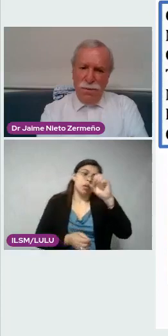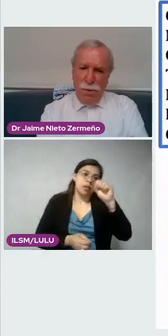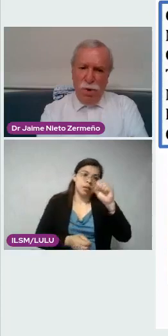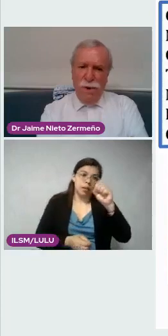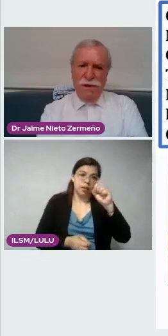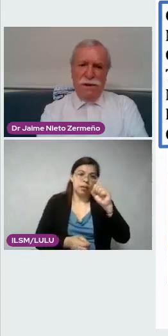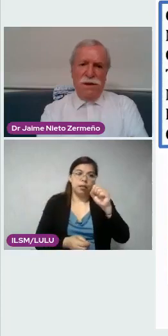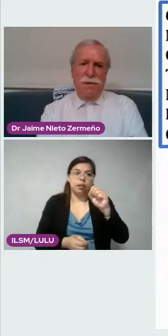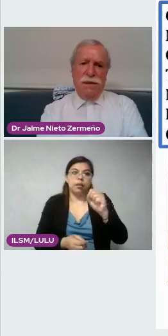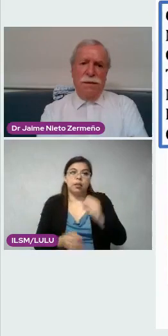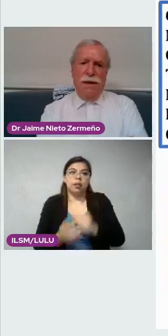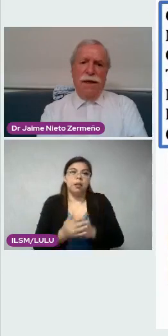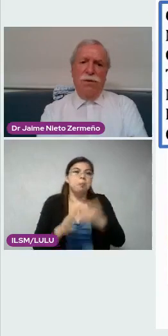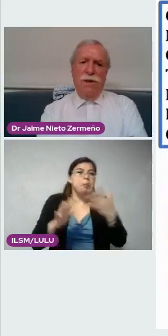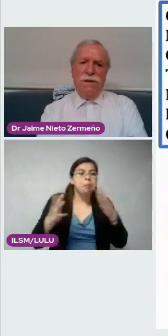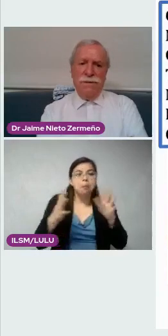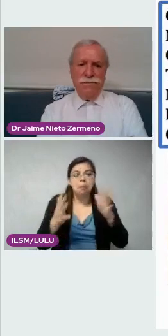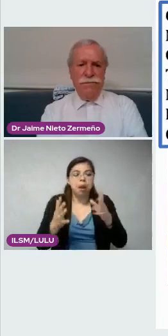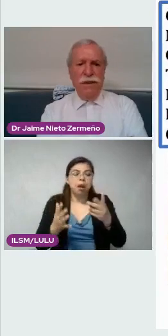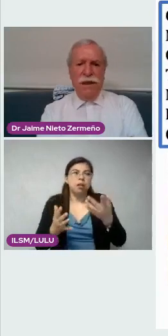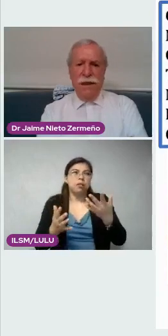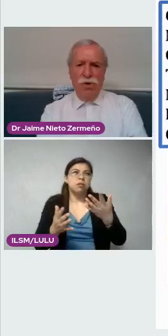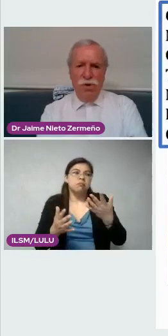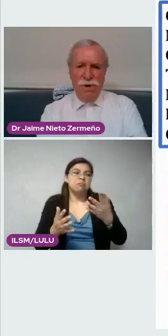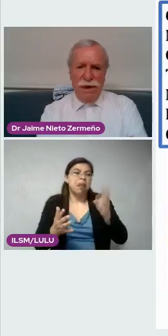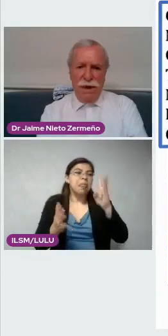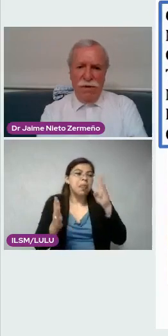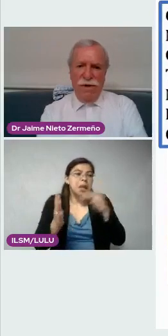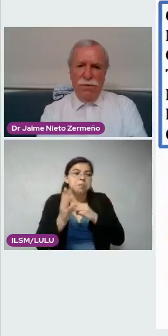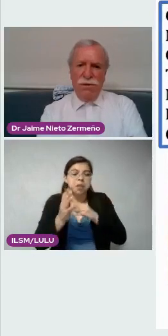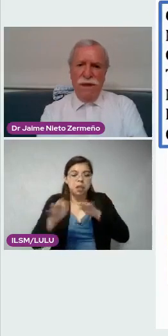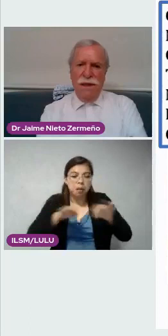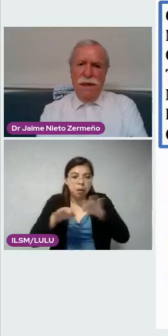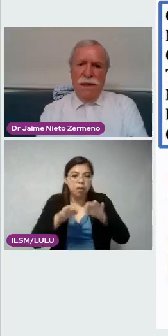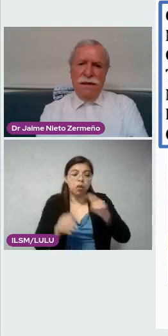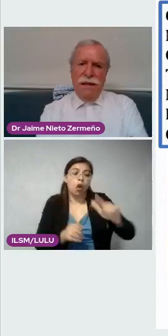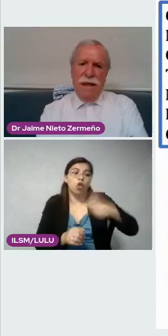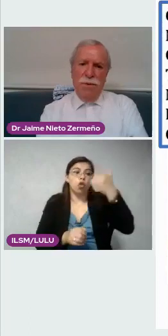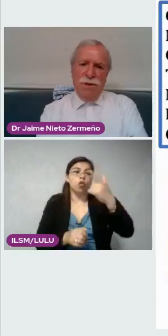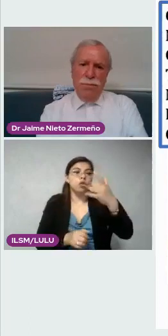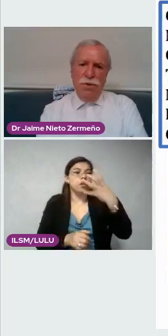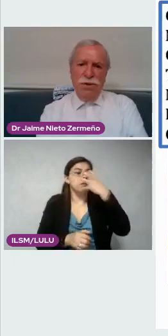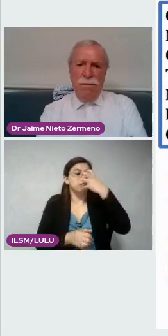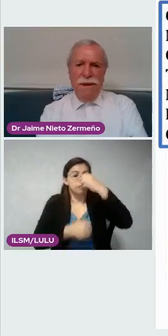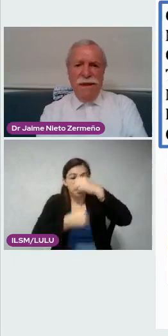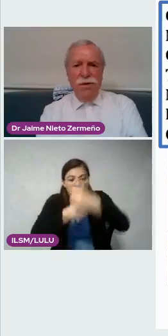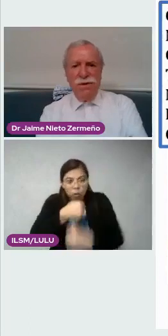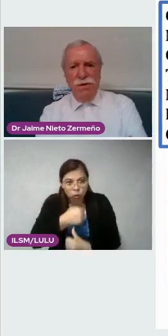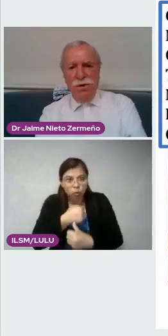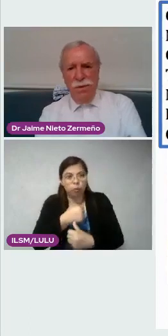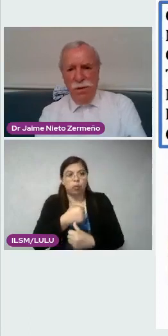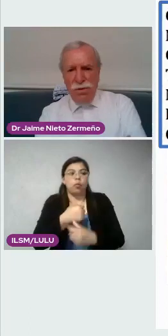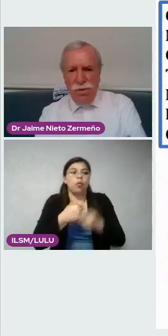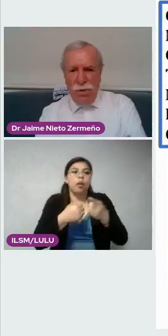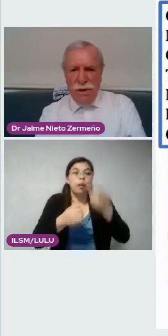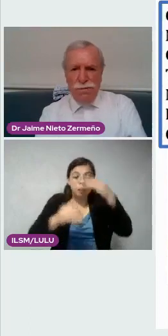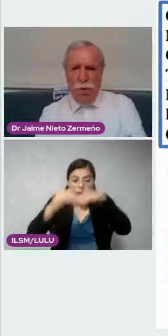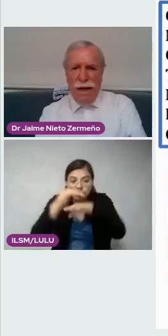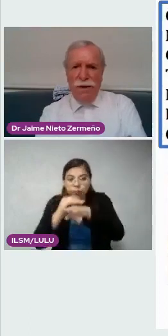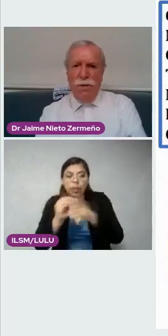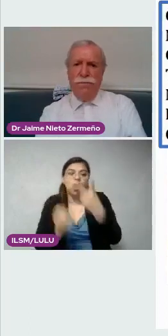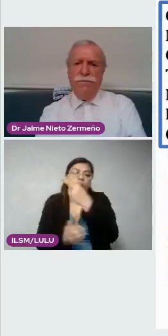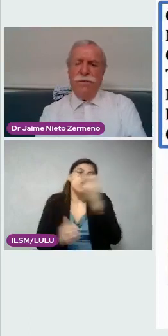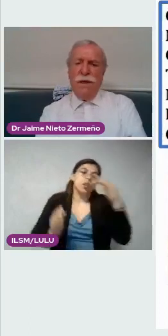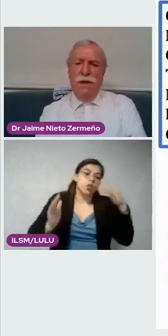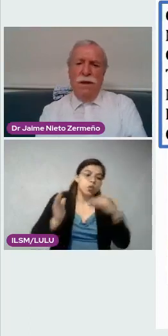Somos un poco más de tres mil trabajadores. Tenemos doce quirófanos. Atendemos aproximadamente doscientos mil consultas